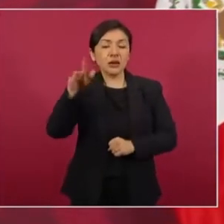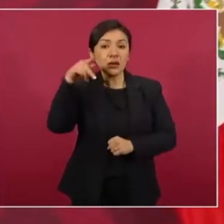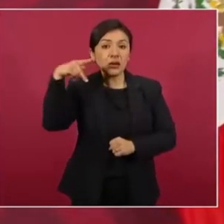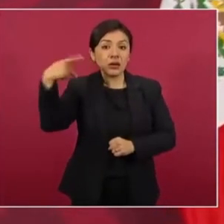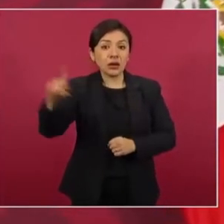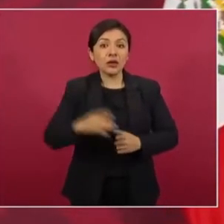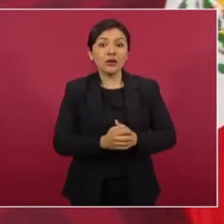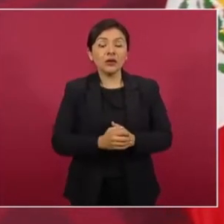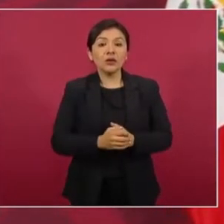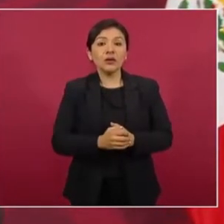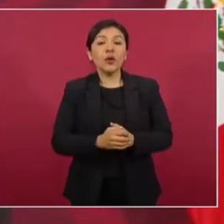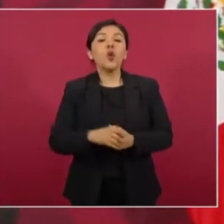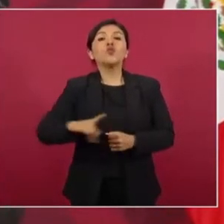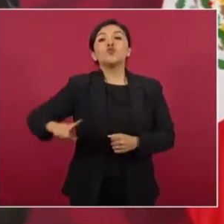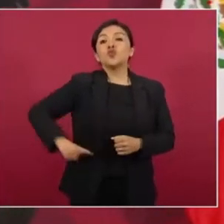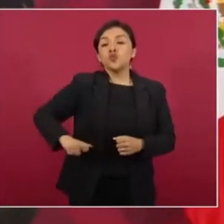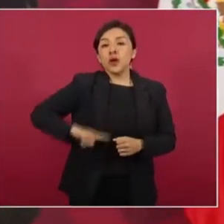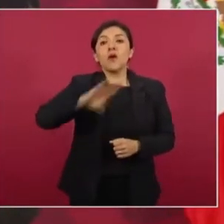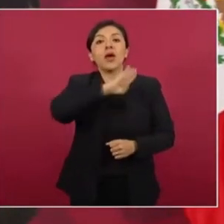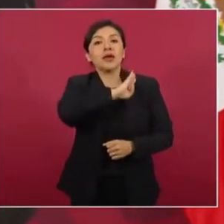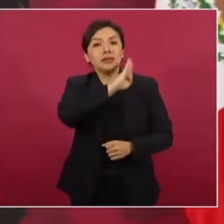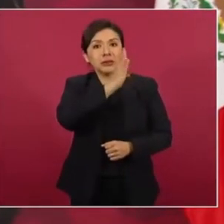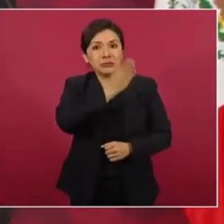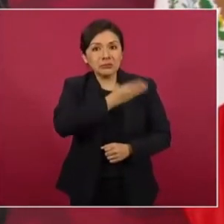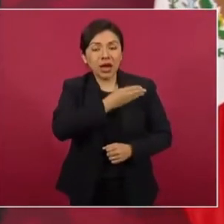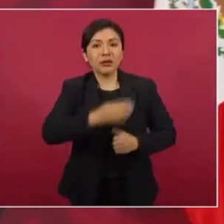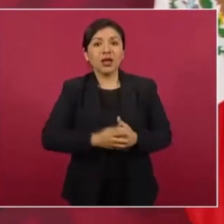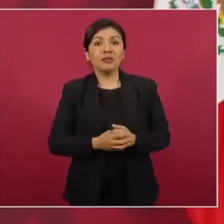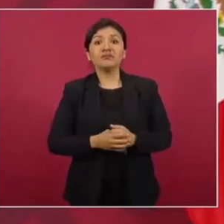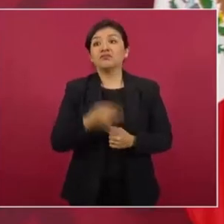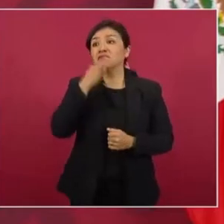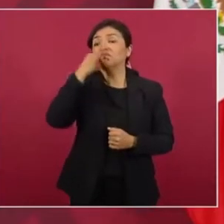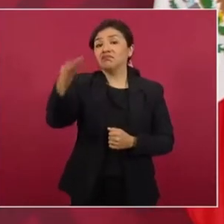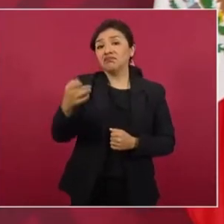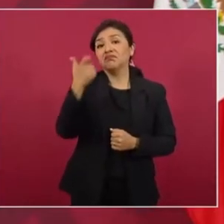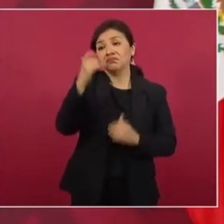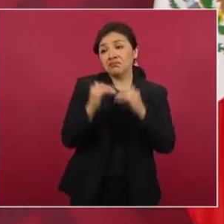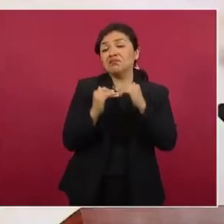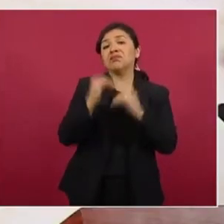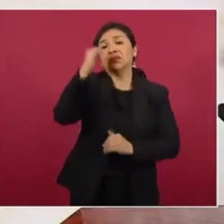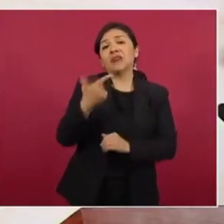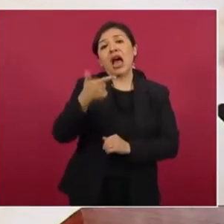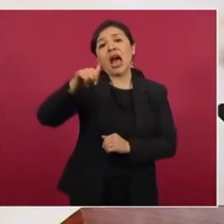al gobierno de España de que les va a aumentar el precio del gas